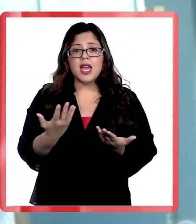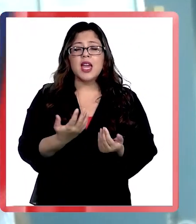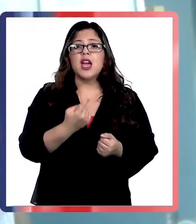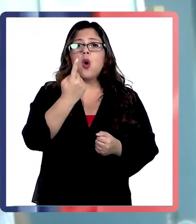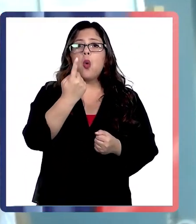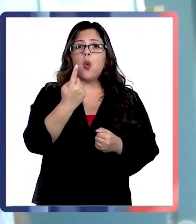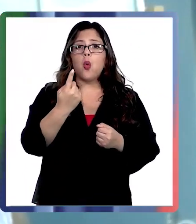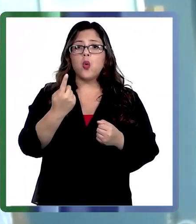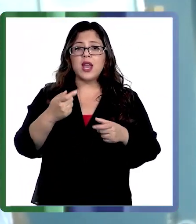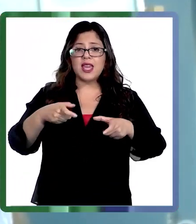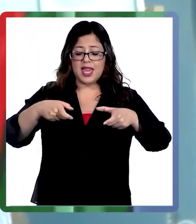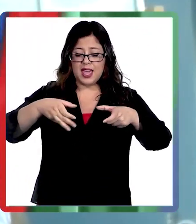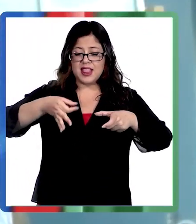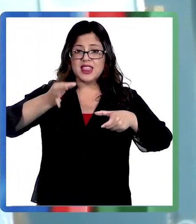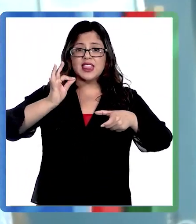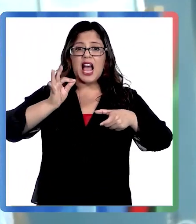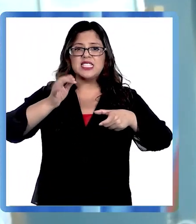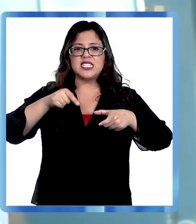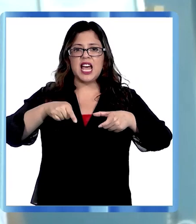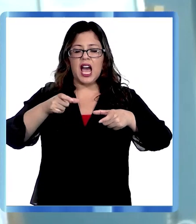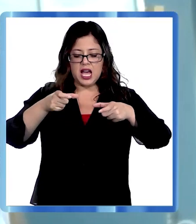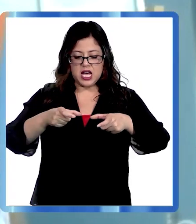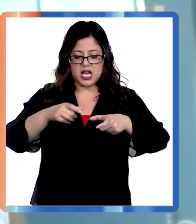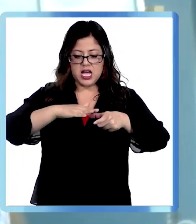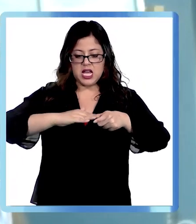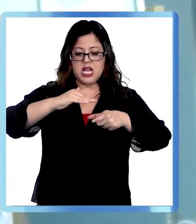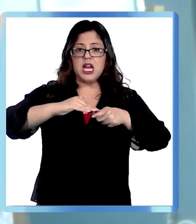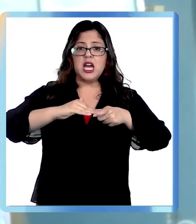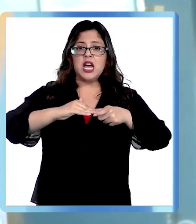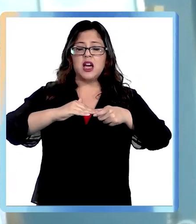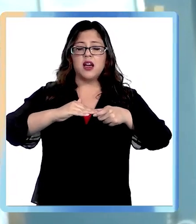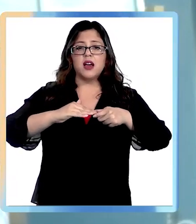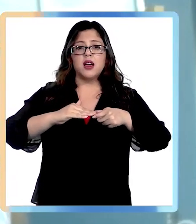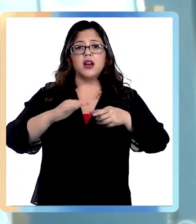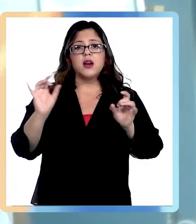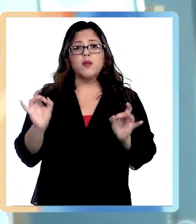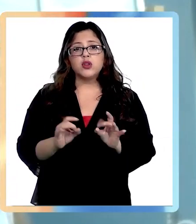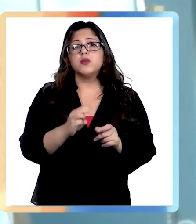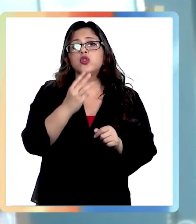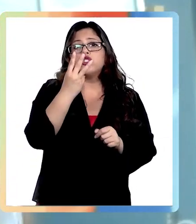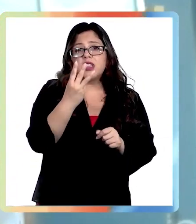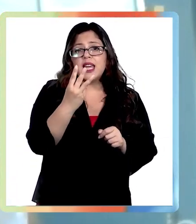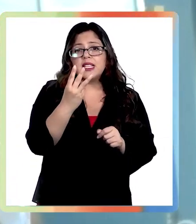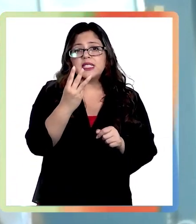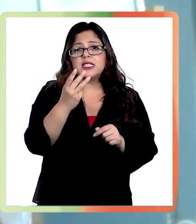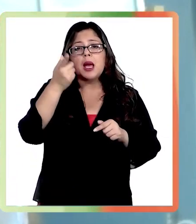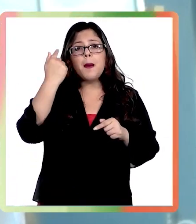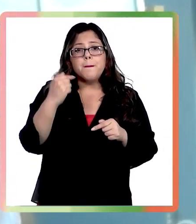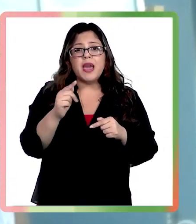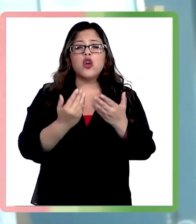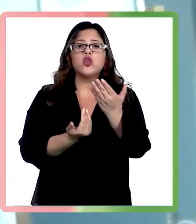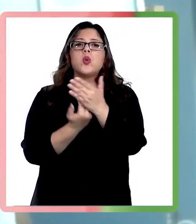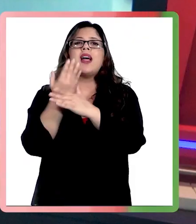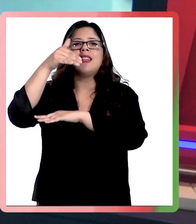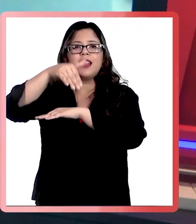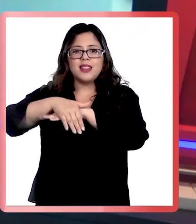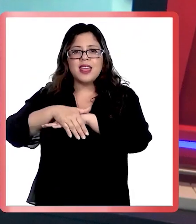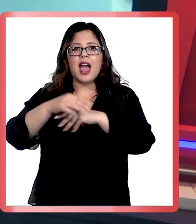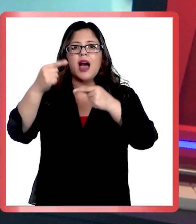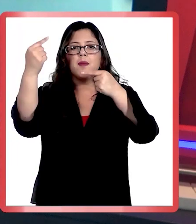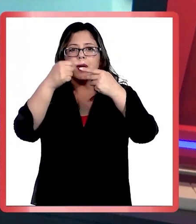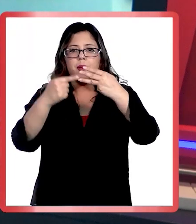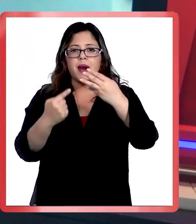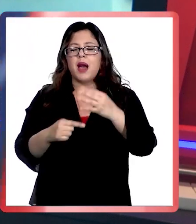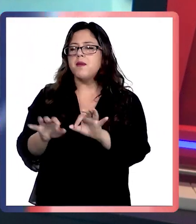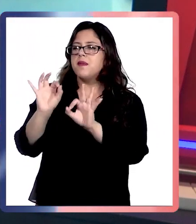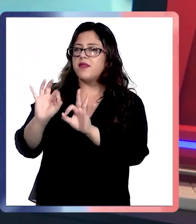una taza y no superar la taza por vez. Y, por ejemplo, podrían ser tres tazas al día, pero distribuidas a lo largo del día. Perfecto.